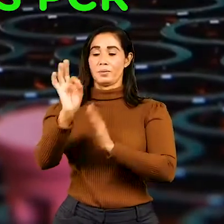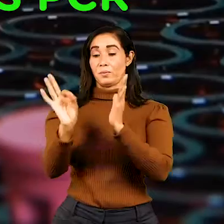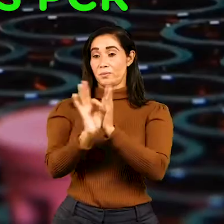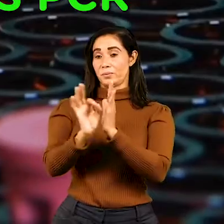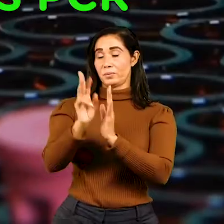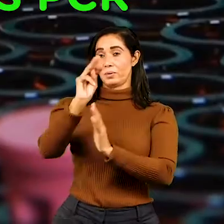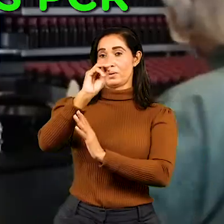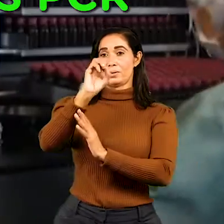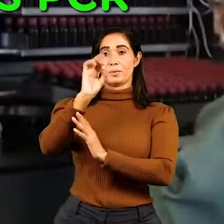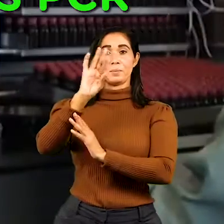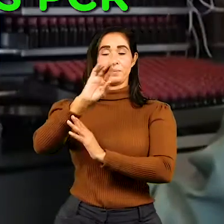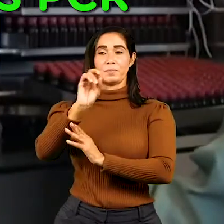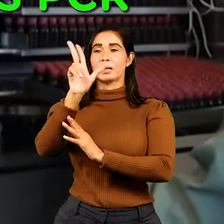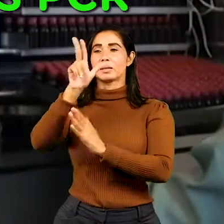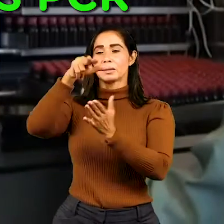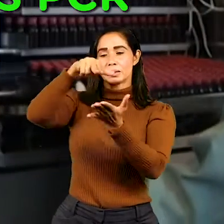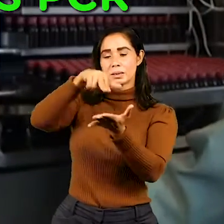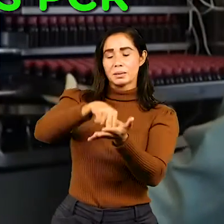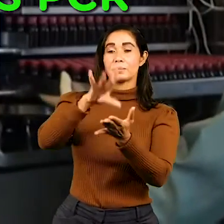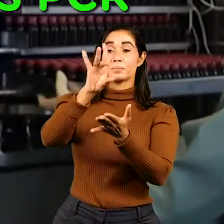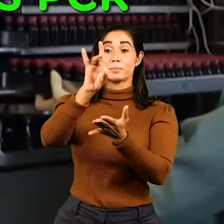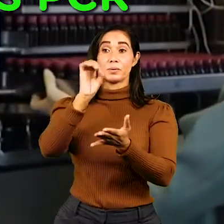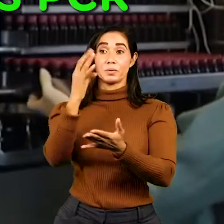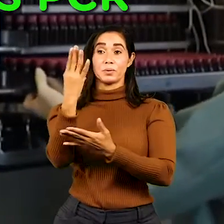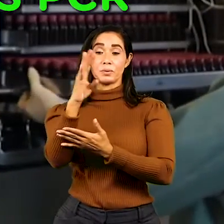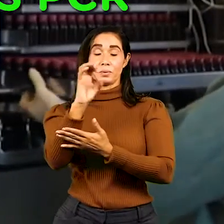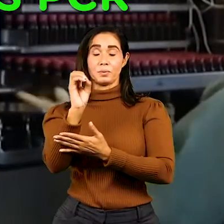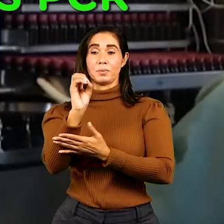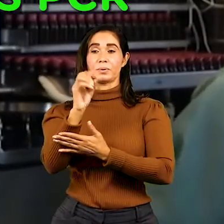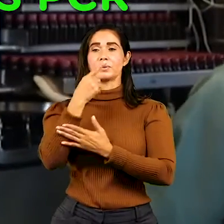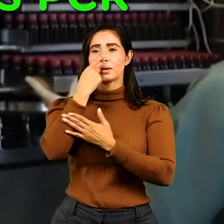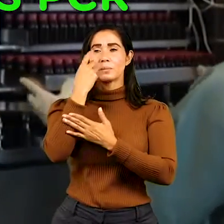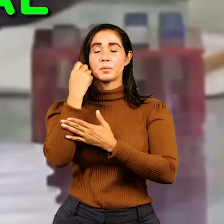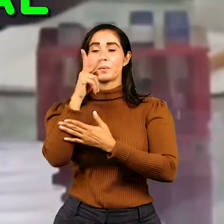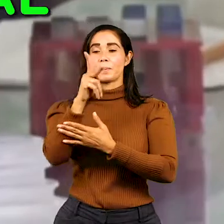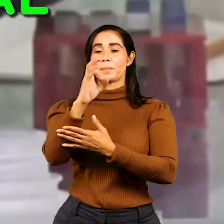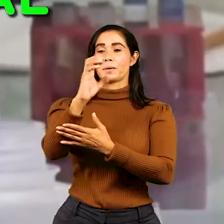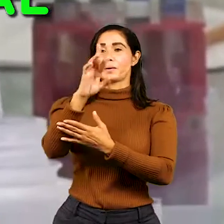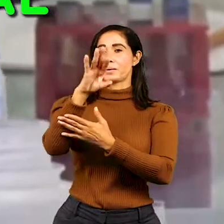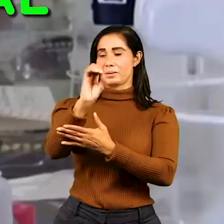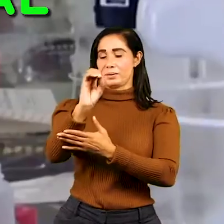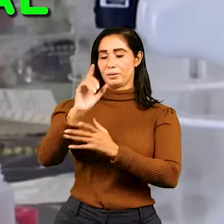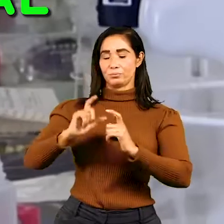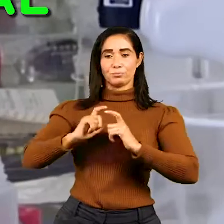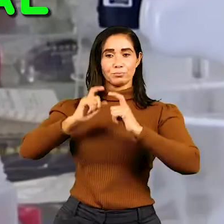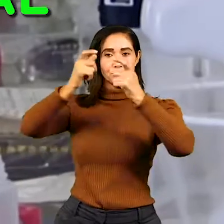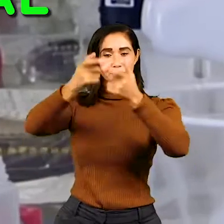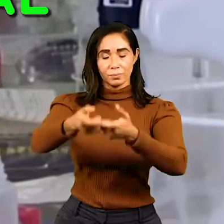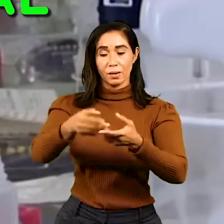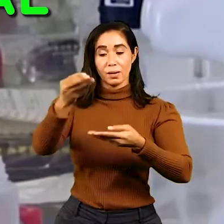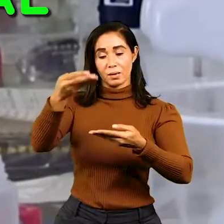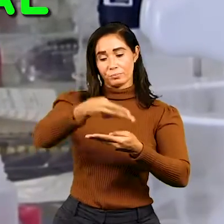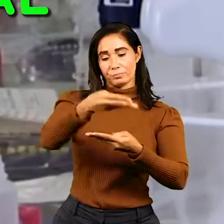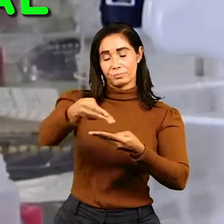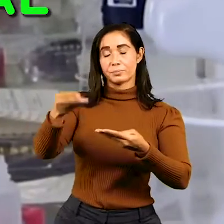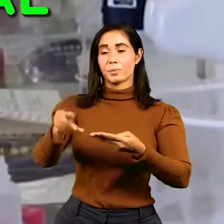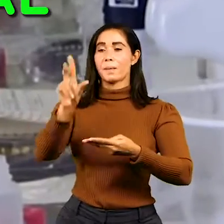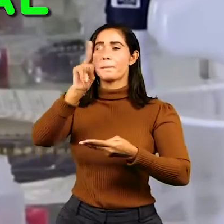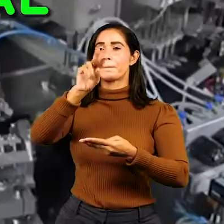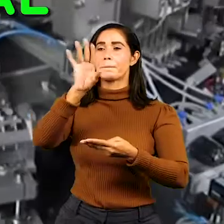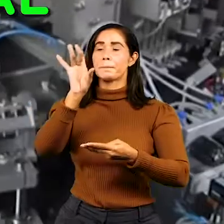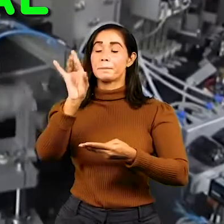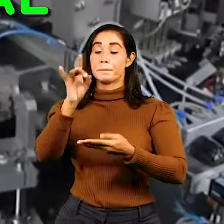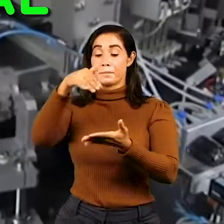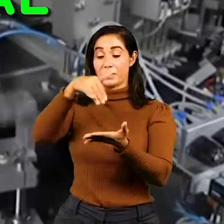Fundación MAFRE 3.840 pruebas PCR. La donación forma parte de una serie de entregas